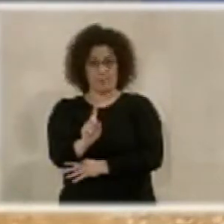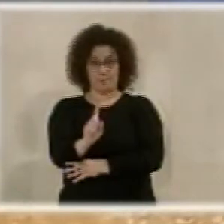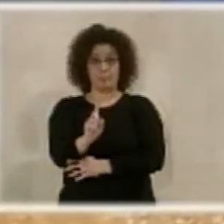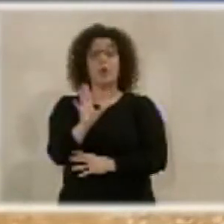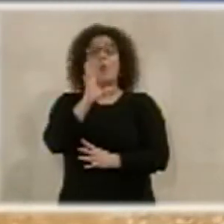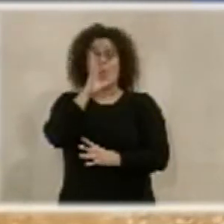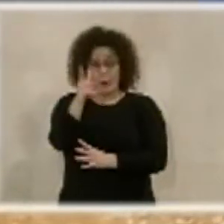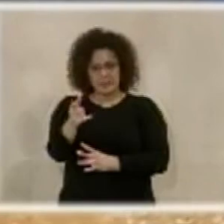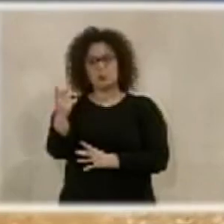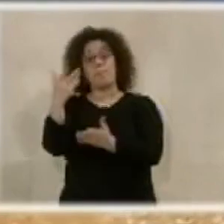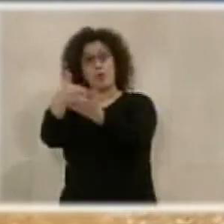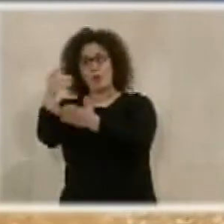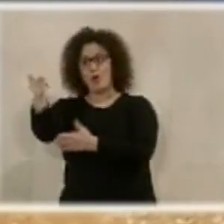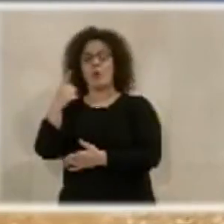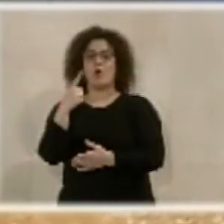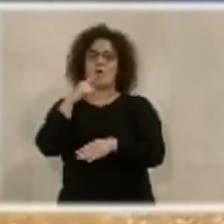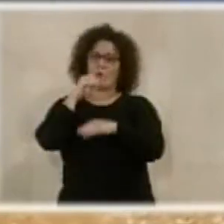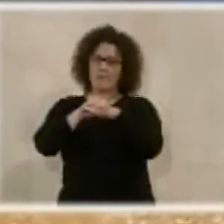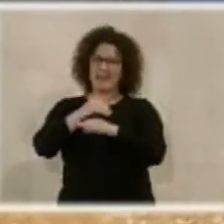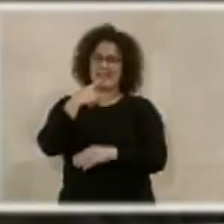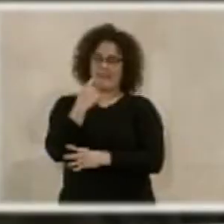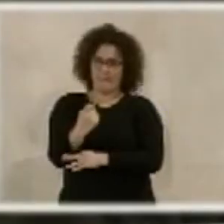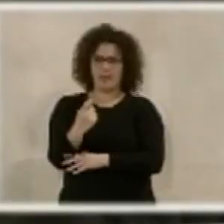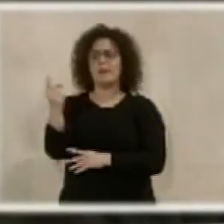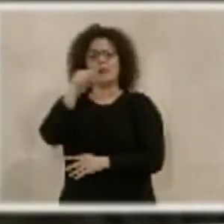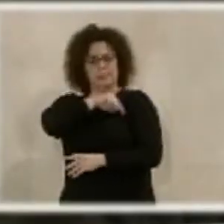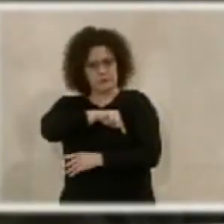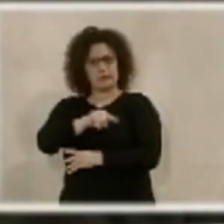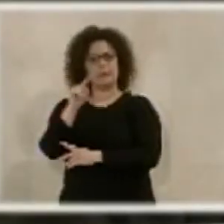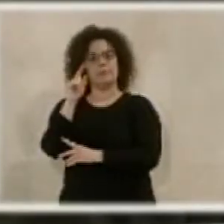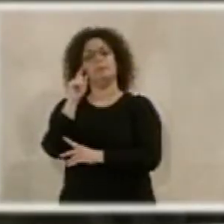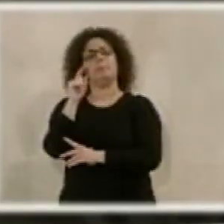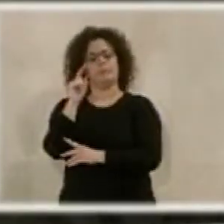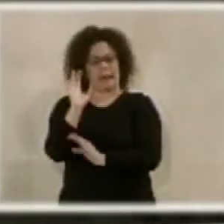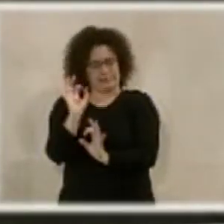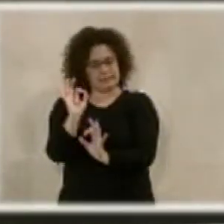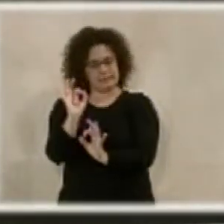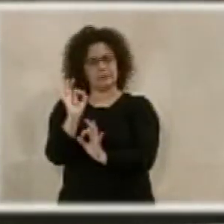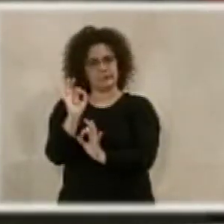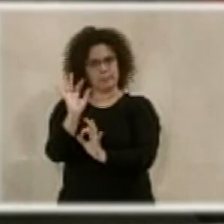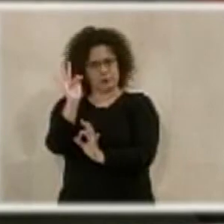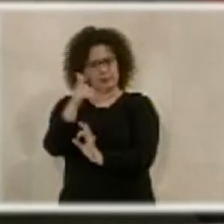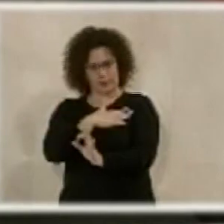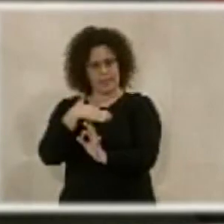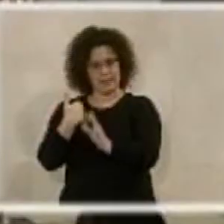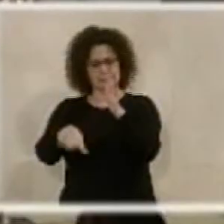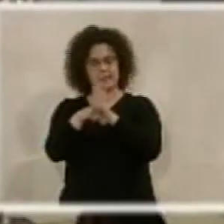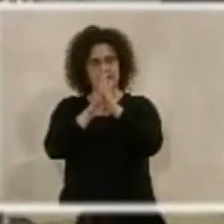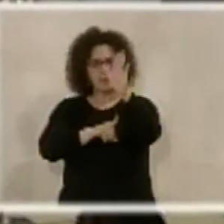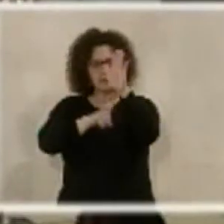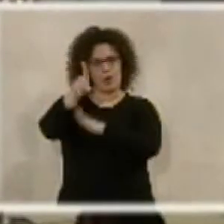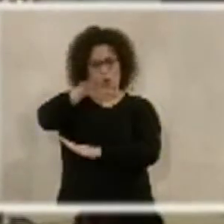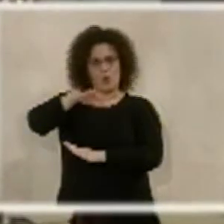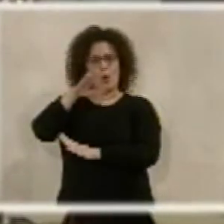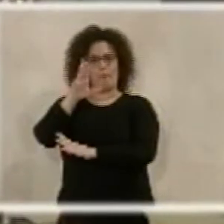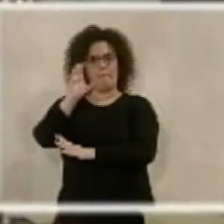difícil cumplimiento la moción, a pesar de que, por supuesto, el espíritu es el que es y es el de tener que seguir avanzando en el desarrollo del